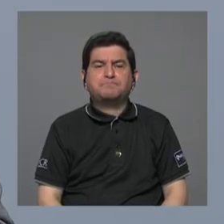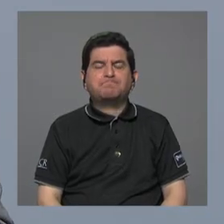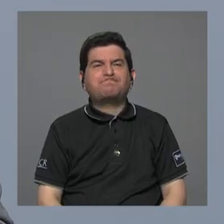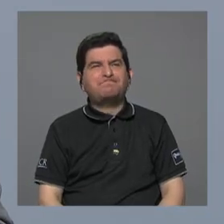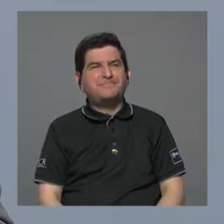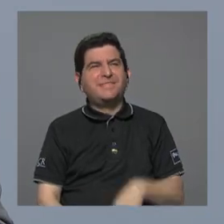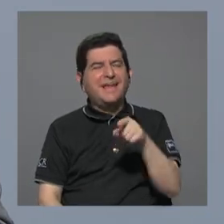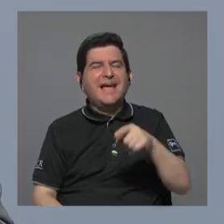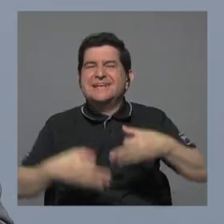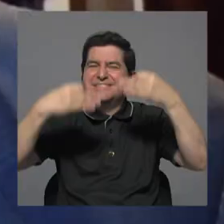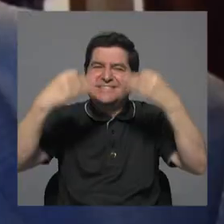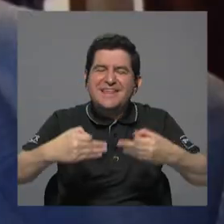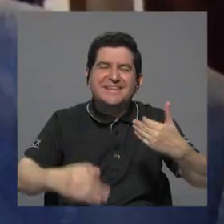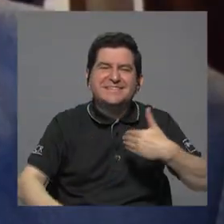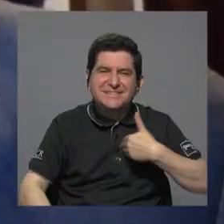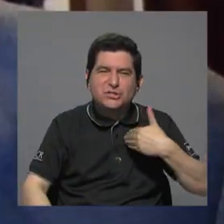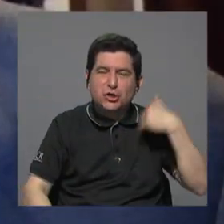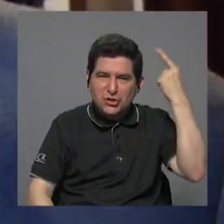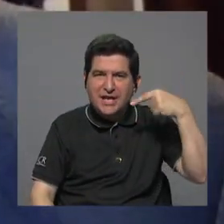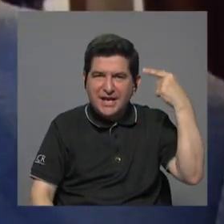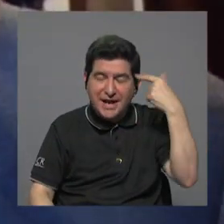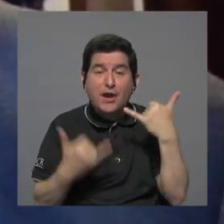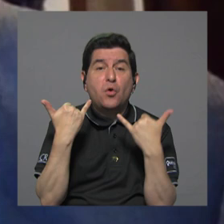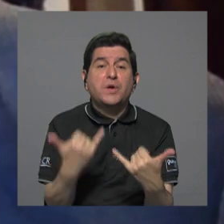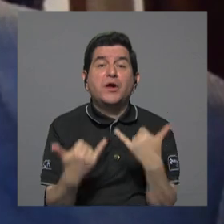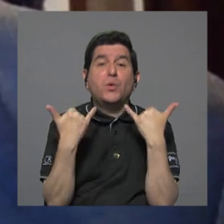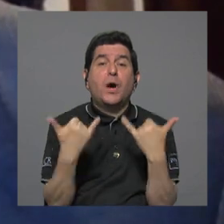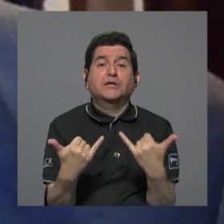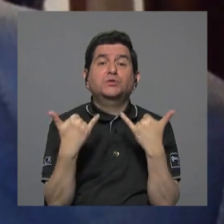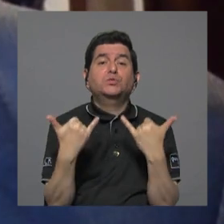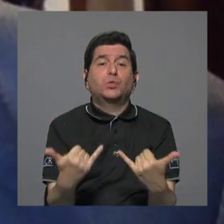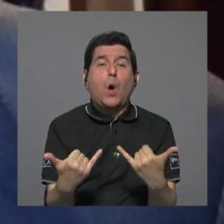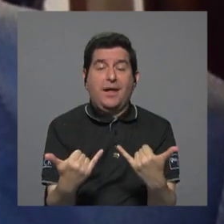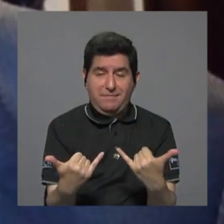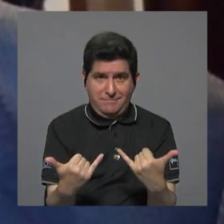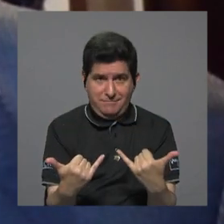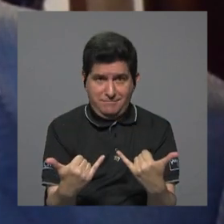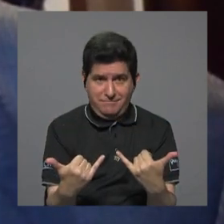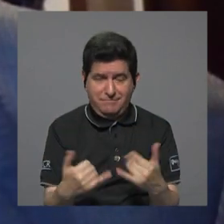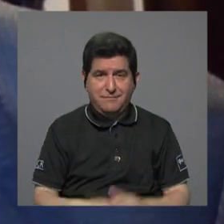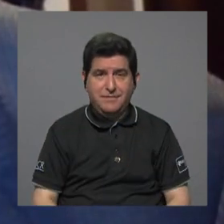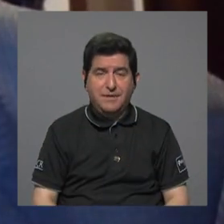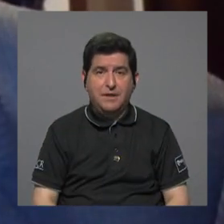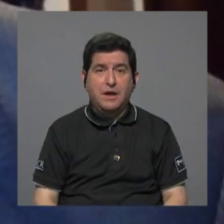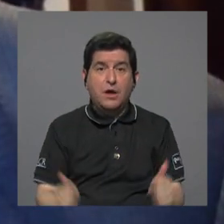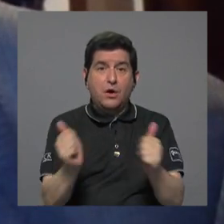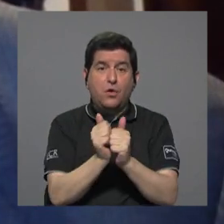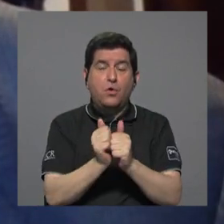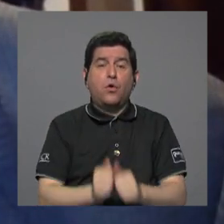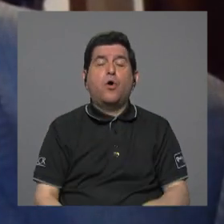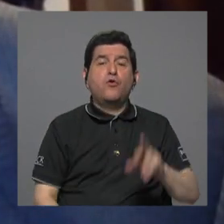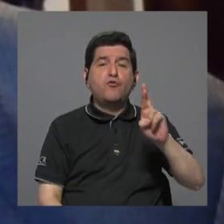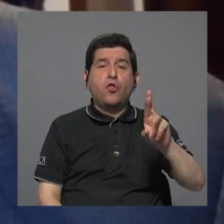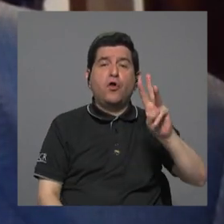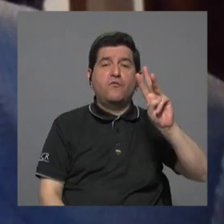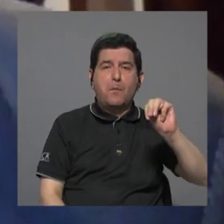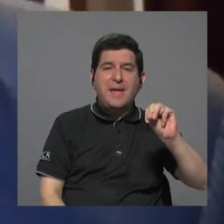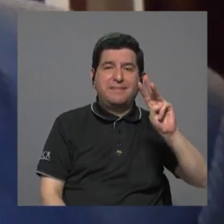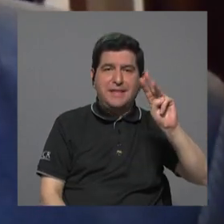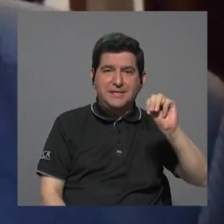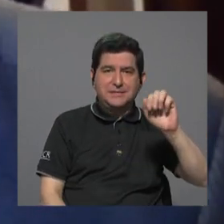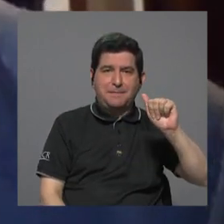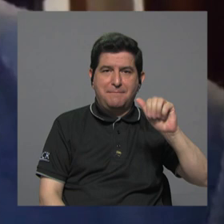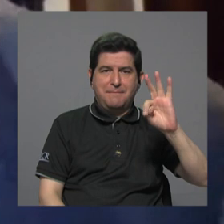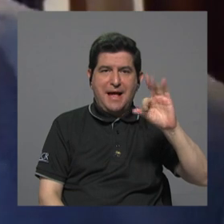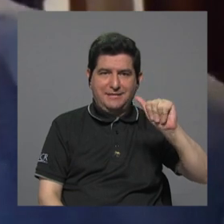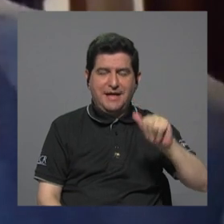una decisión que tomó el gobierno actual bajo la conducción de don Roberto Méndez Mata que